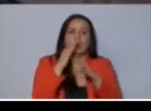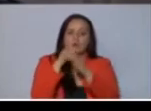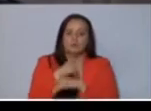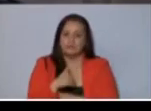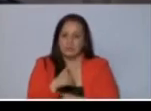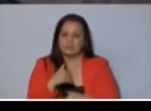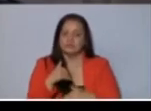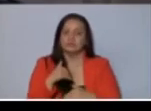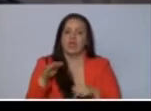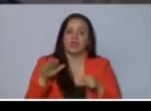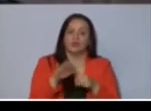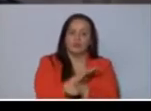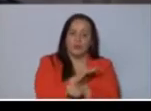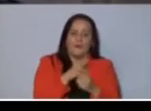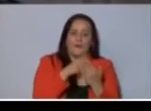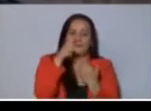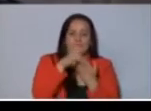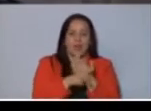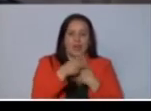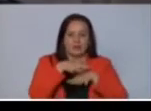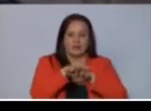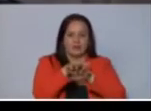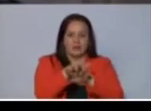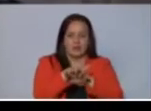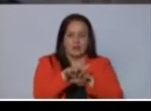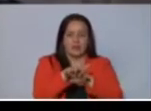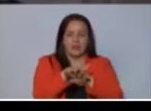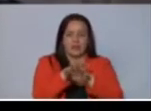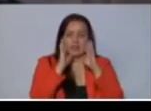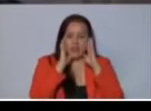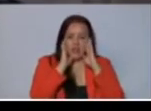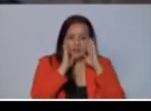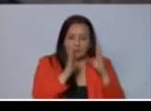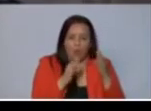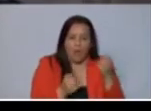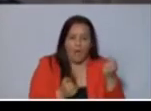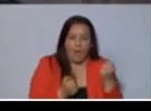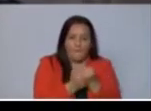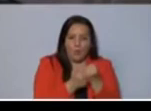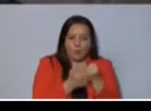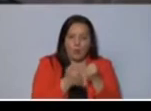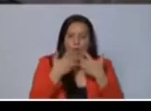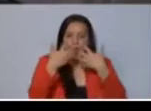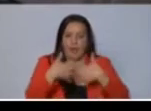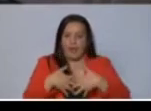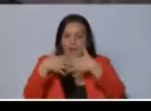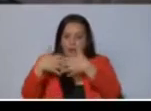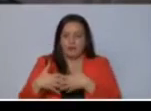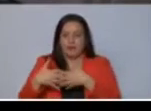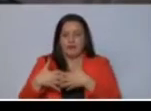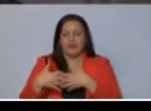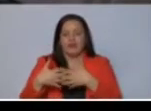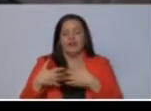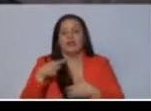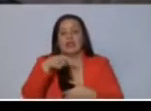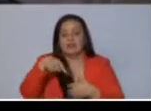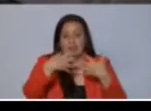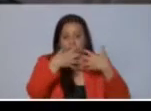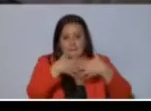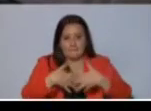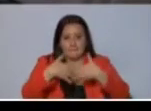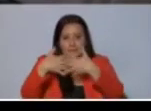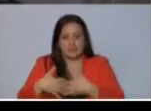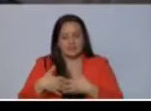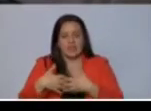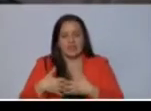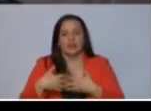absoluta de un plan integral de abordaje y de apoyo a las empresas, que son las que generan al final más del 80,